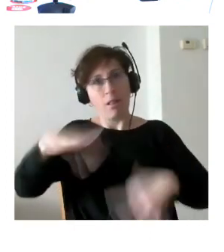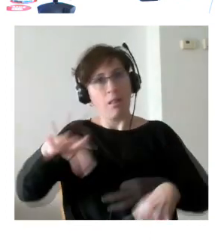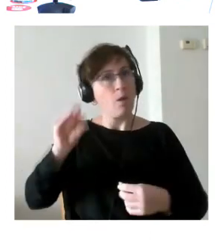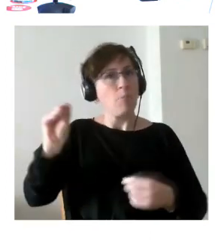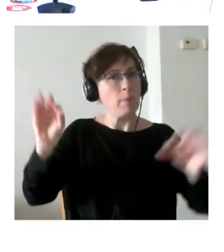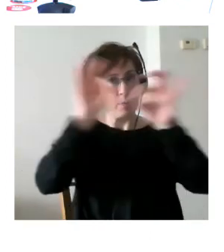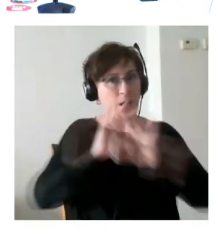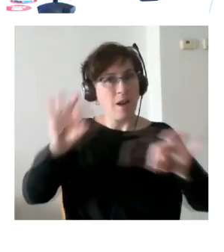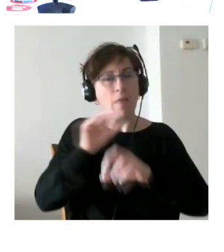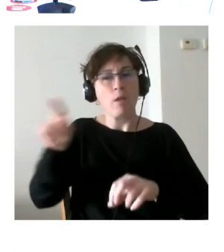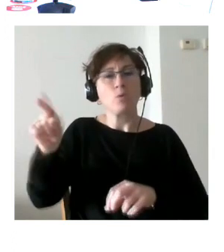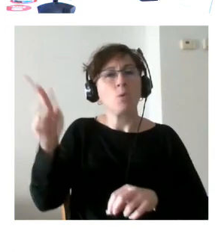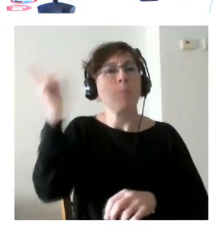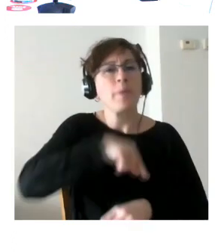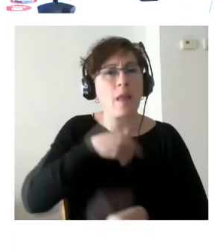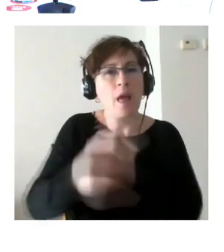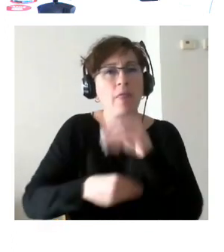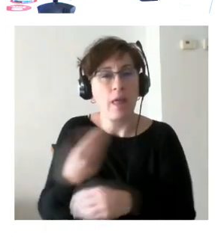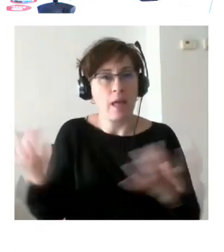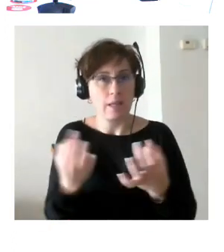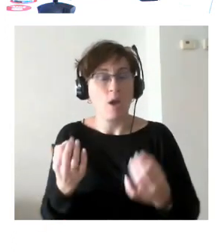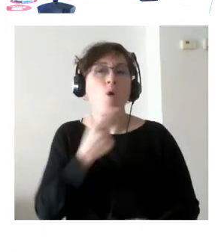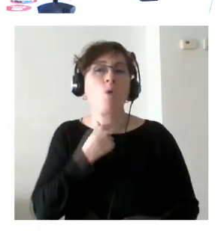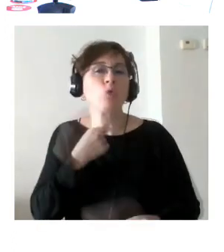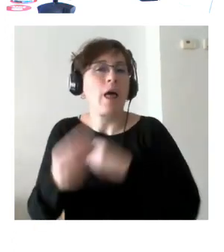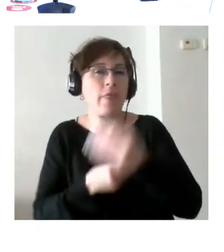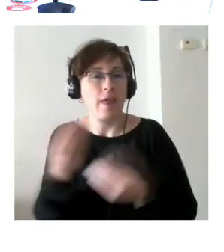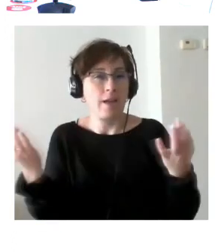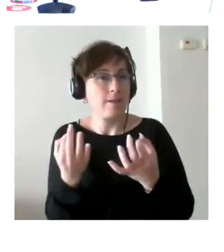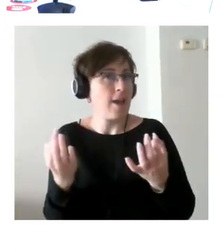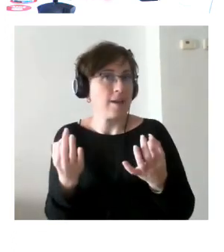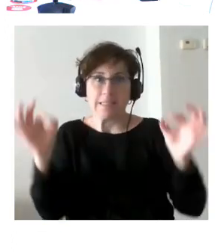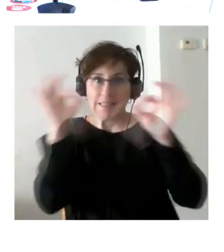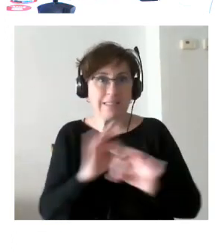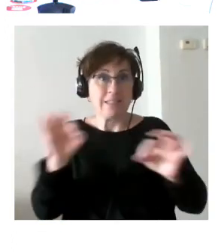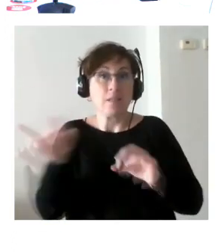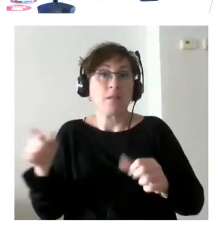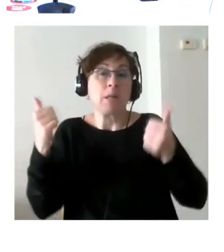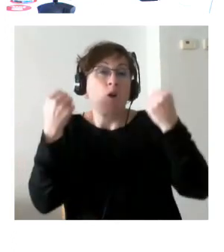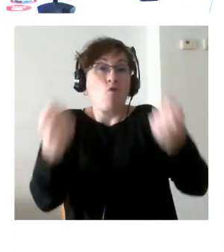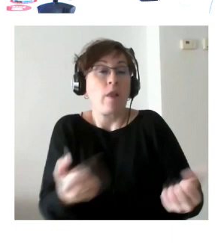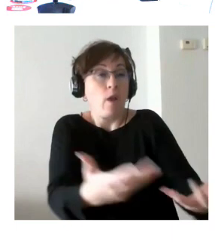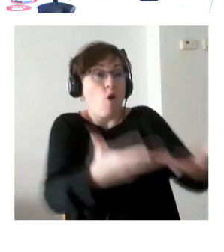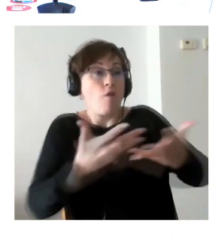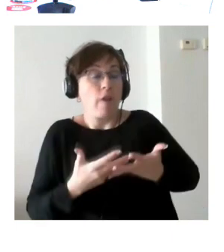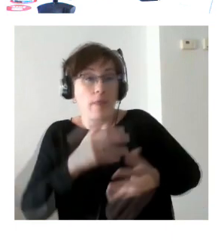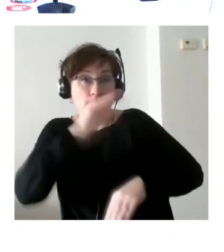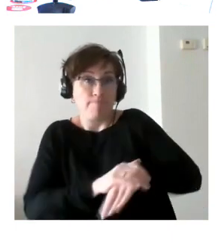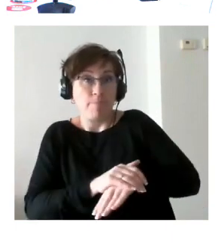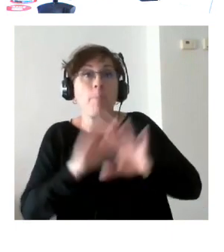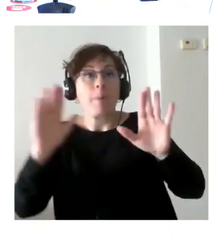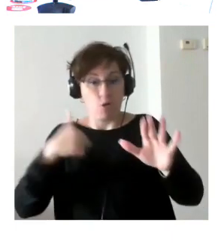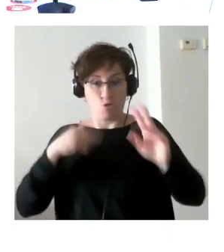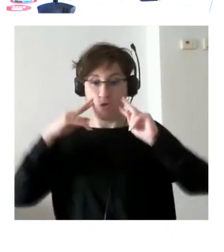y las personas muchas veces han sentido que se dejan llevar por lo que les ha ofrecido el entorno pero que nunca han tenido un control sobre su vida